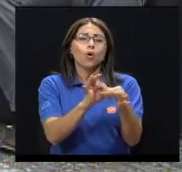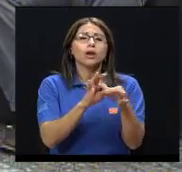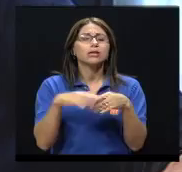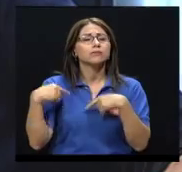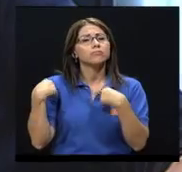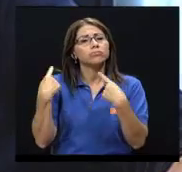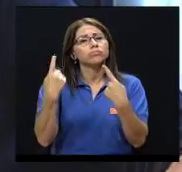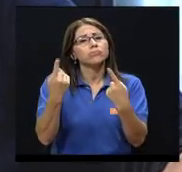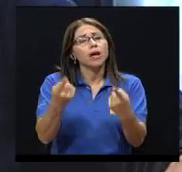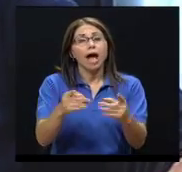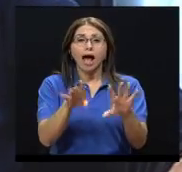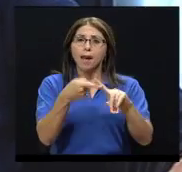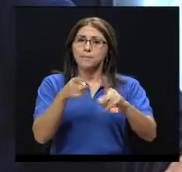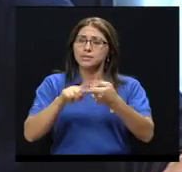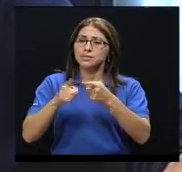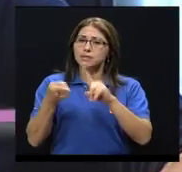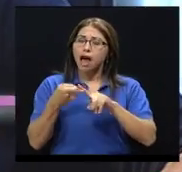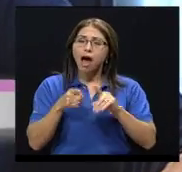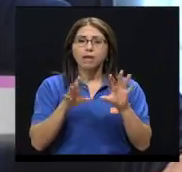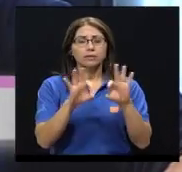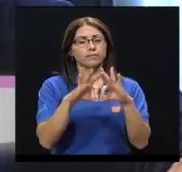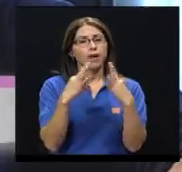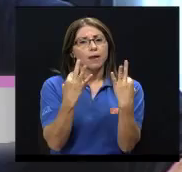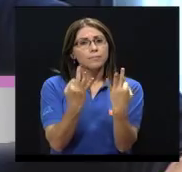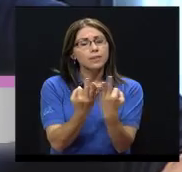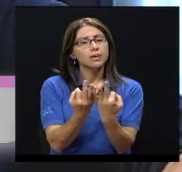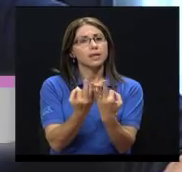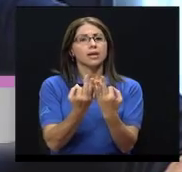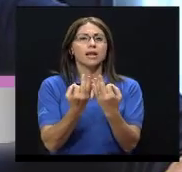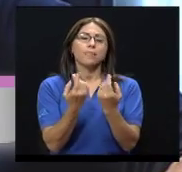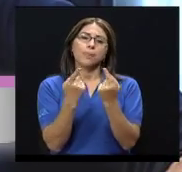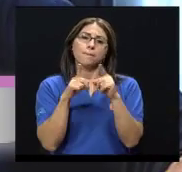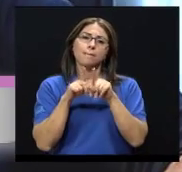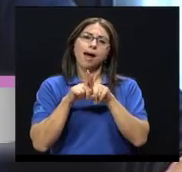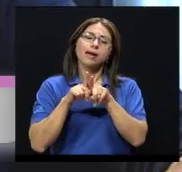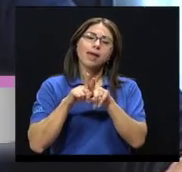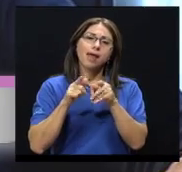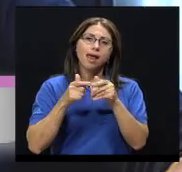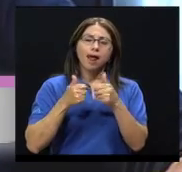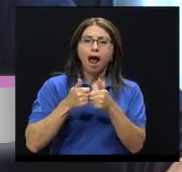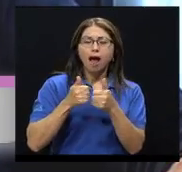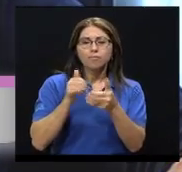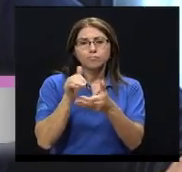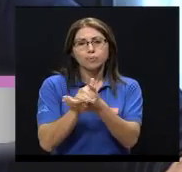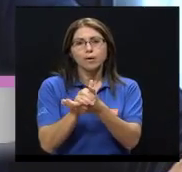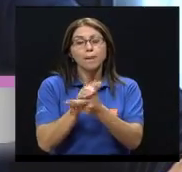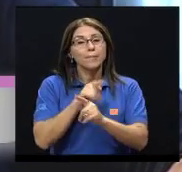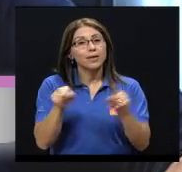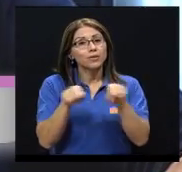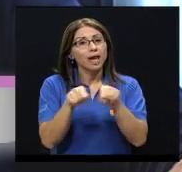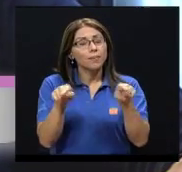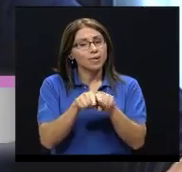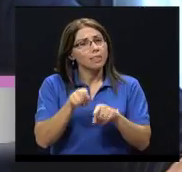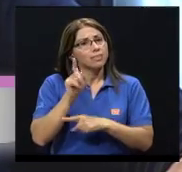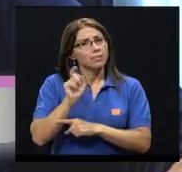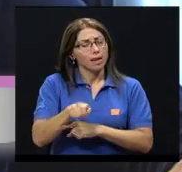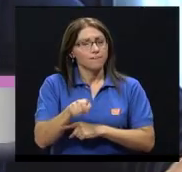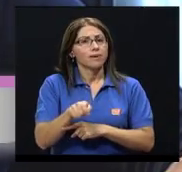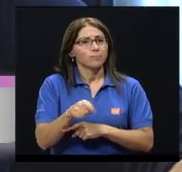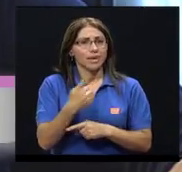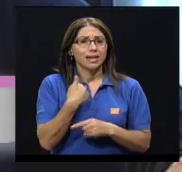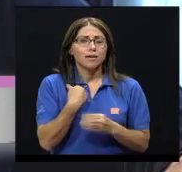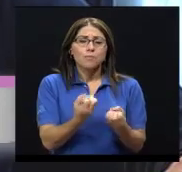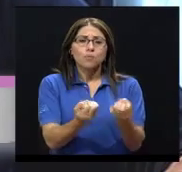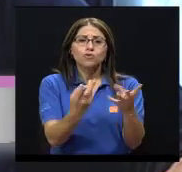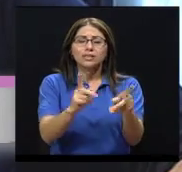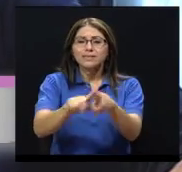amistades, como son las relaciones de familia de origen, como son las relaciones de pareja, pero también hay que tener la capacidad para moverse en